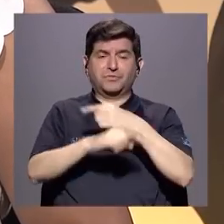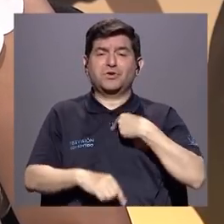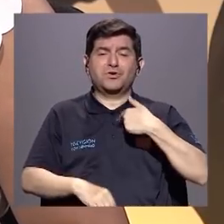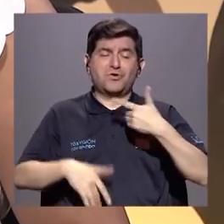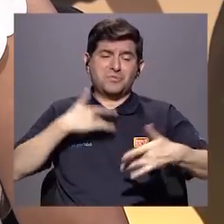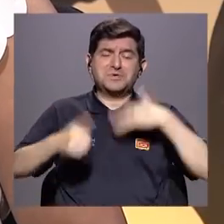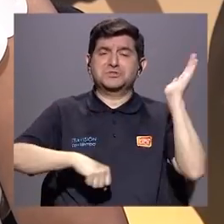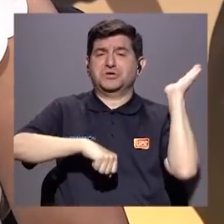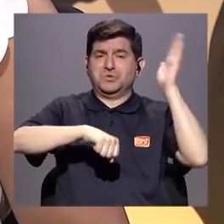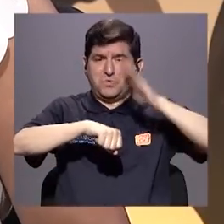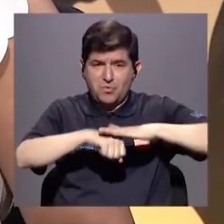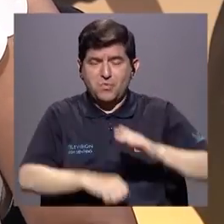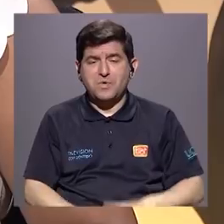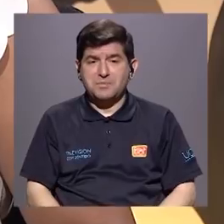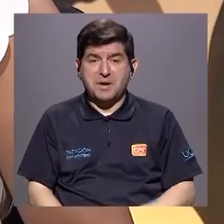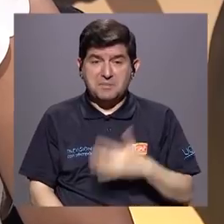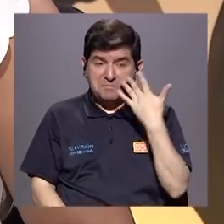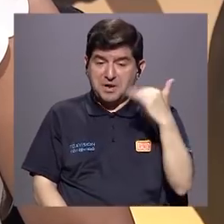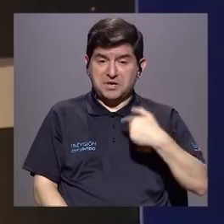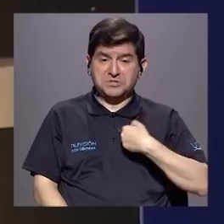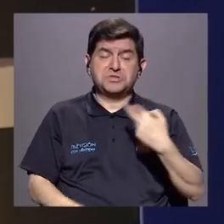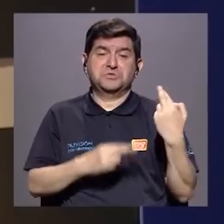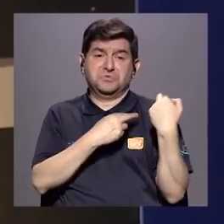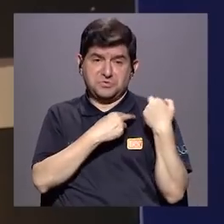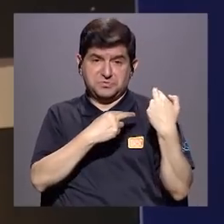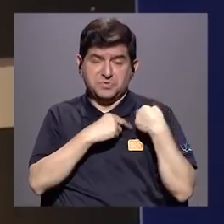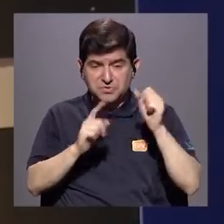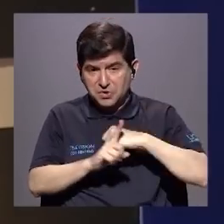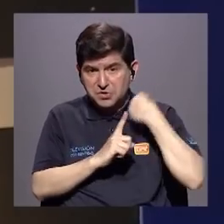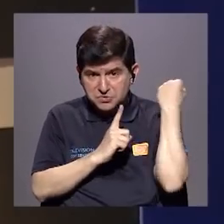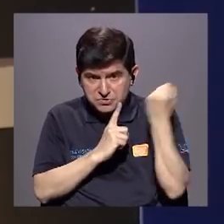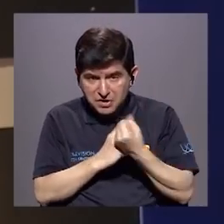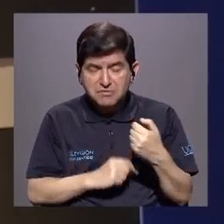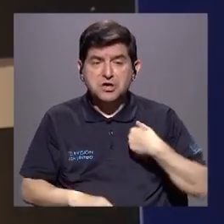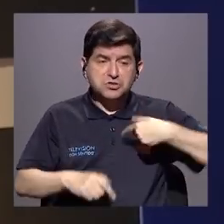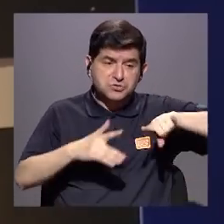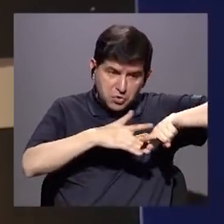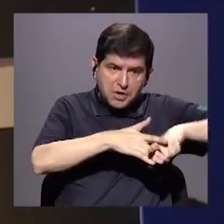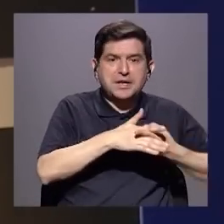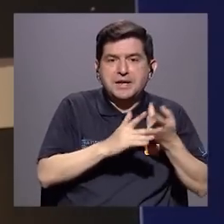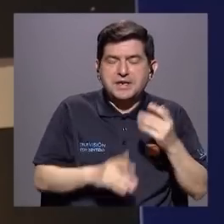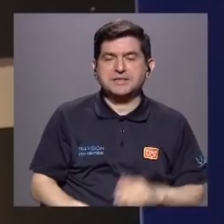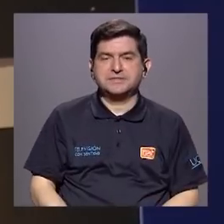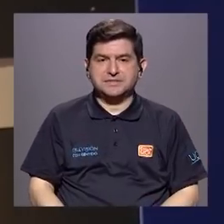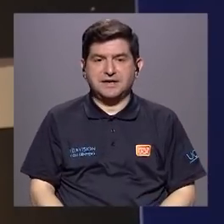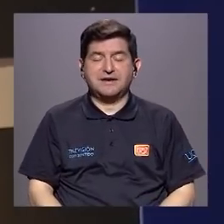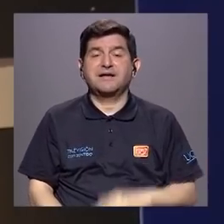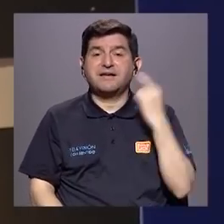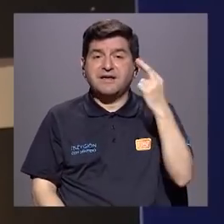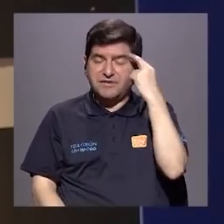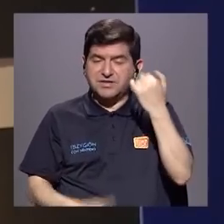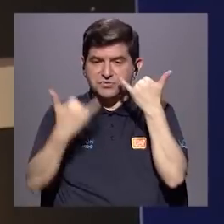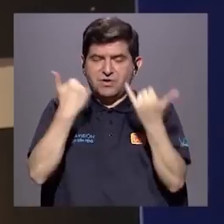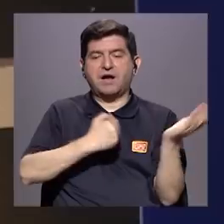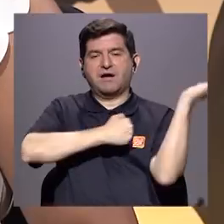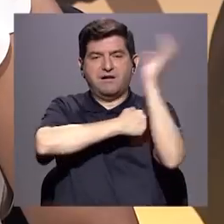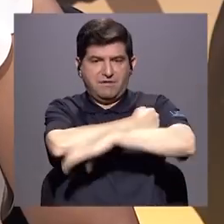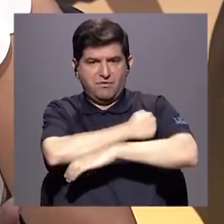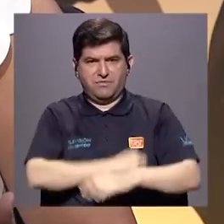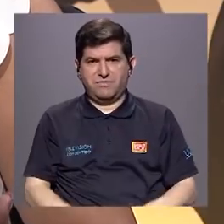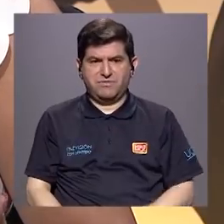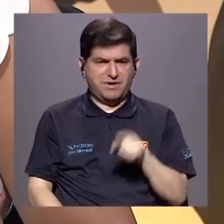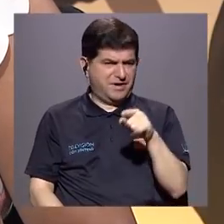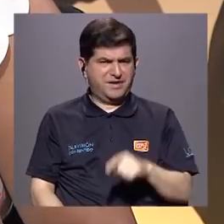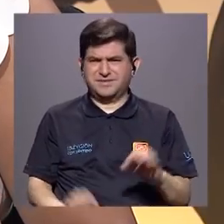culpable, merecedora de lo que yo estoy viviendo, que de alguna manera yo lo gestioné, me lo busqué y por eso me están castigando. Cosa